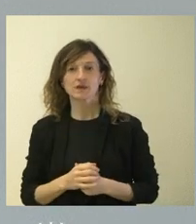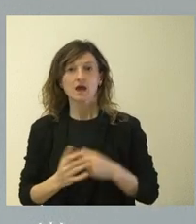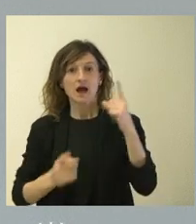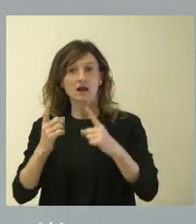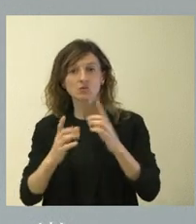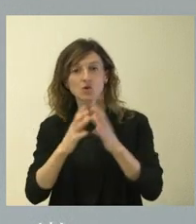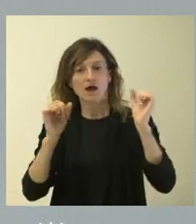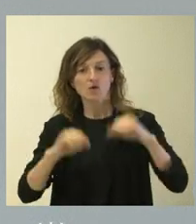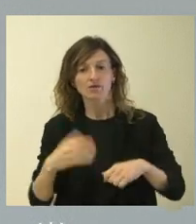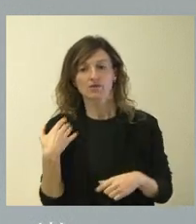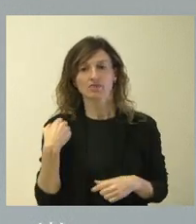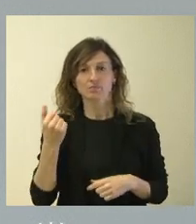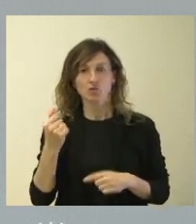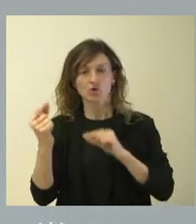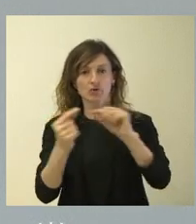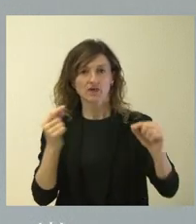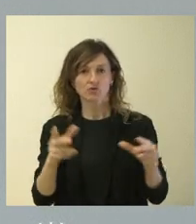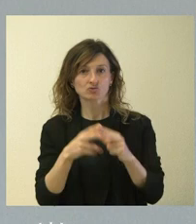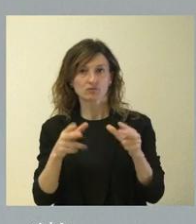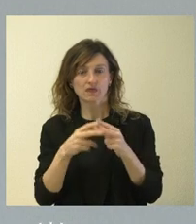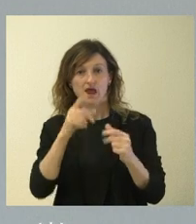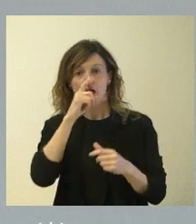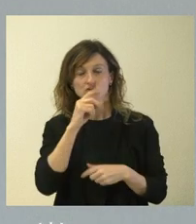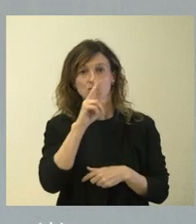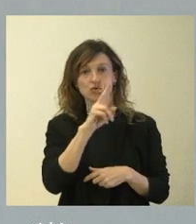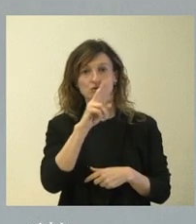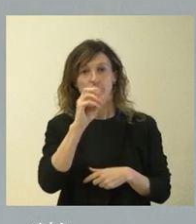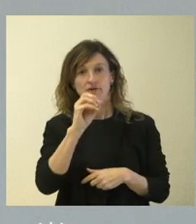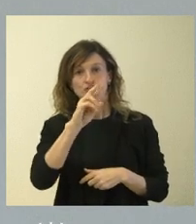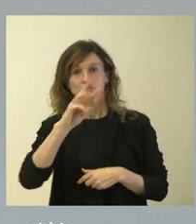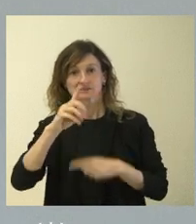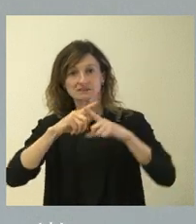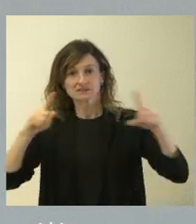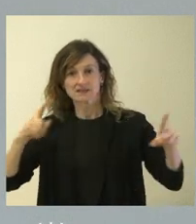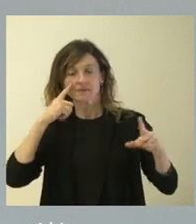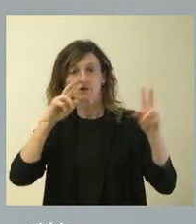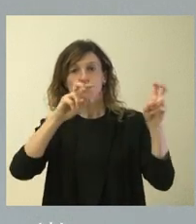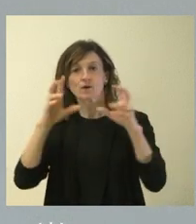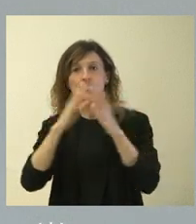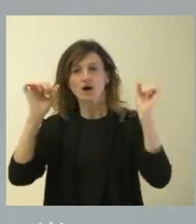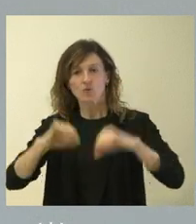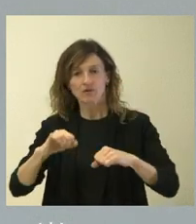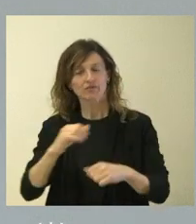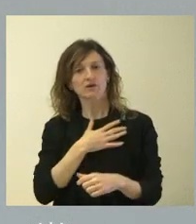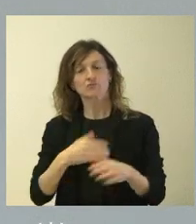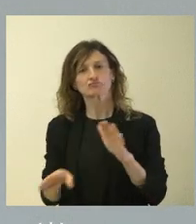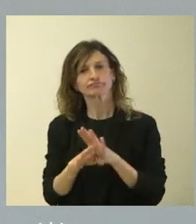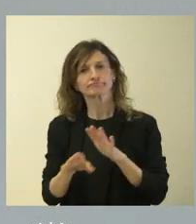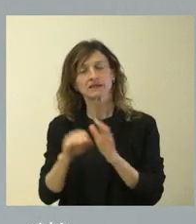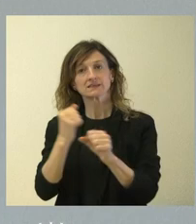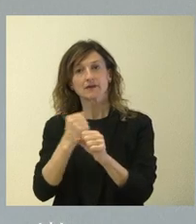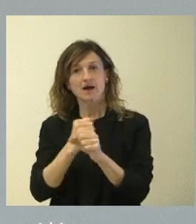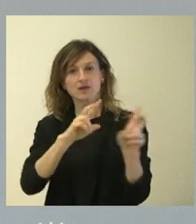del diálogo social recientes. Nuestra idea es que este, en el año 2023, podamos alcanzar nuevos acuerdos del diálogo social. Vamos a seguir trabajando. No son cuestiones sencillas